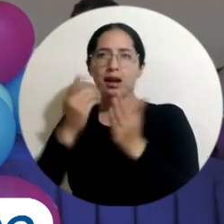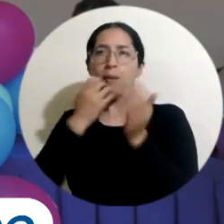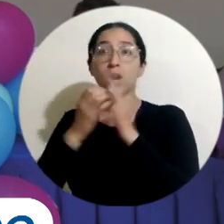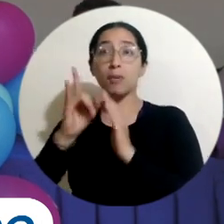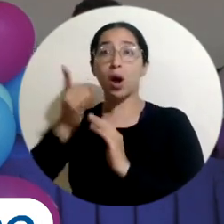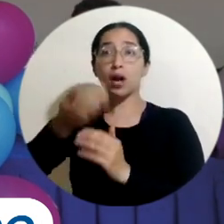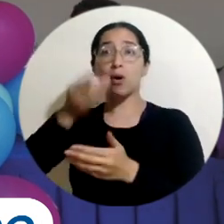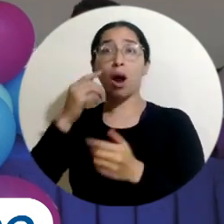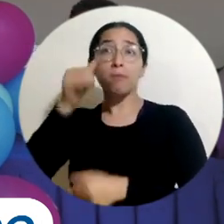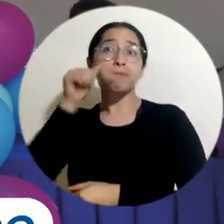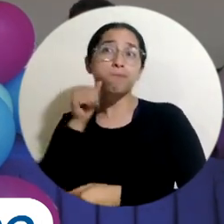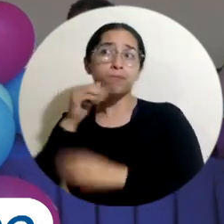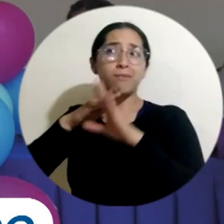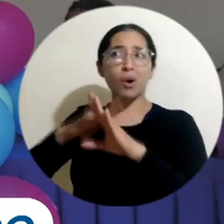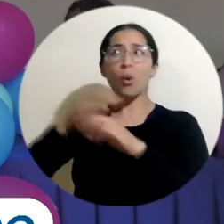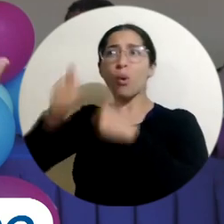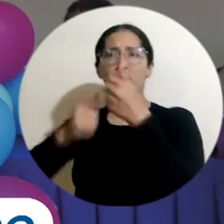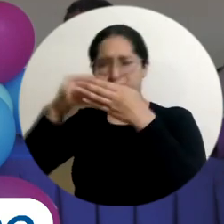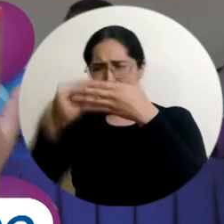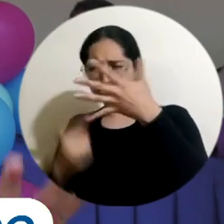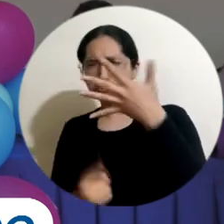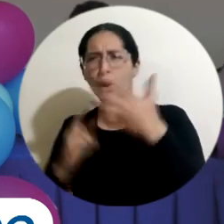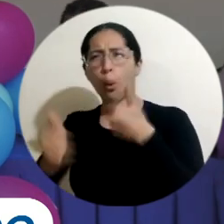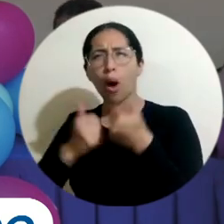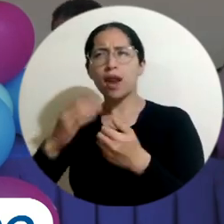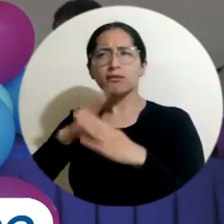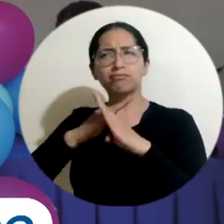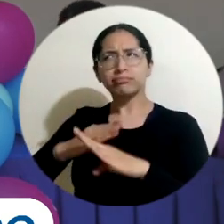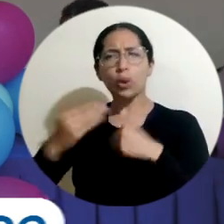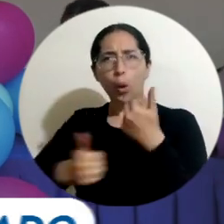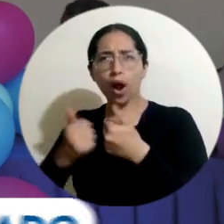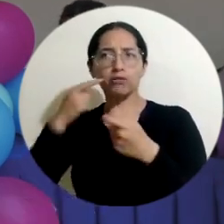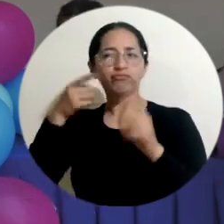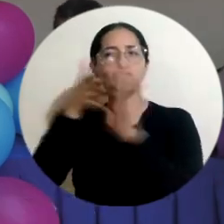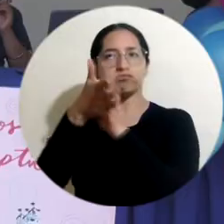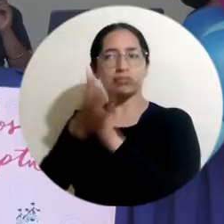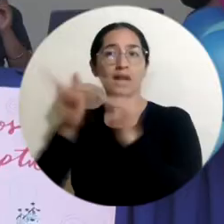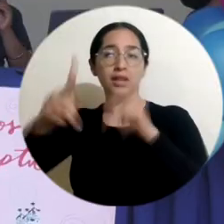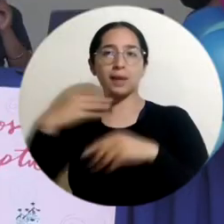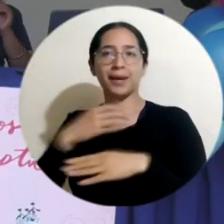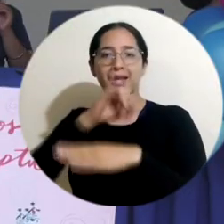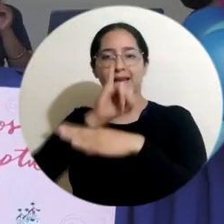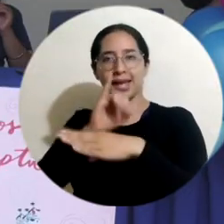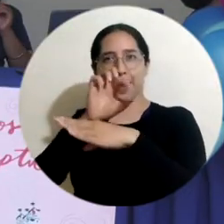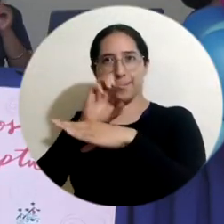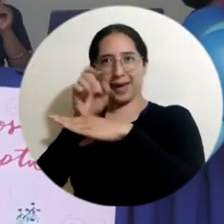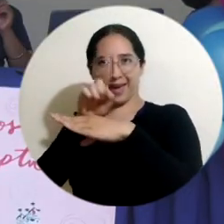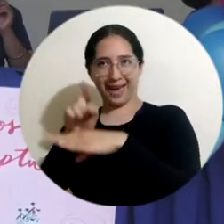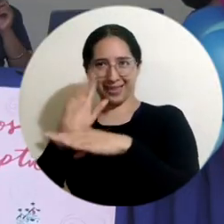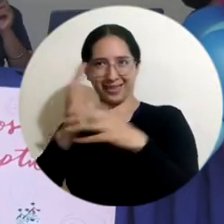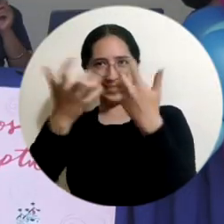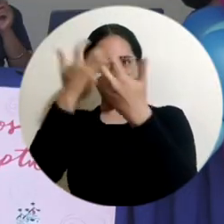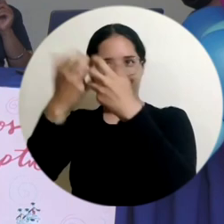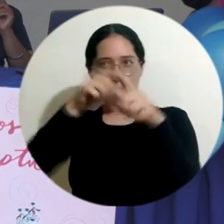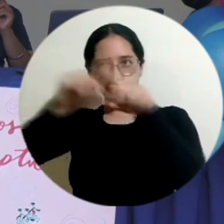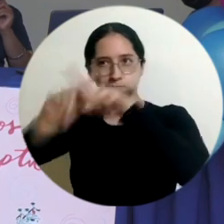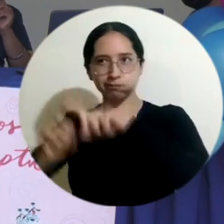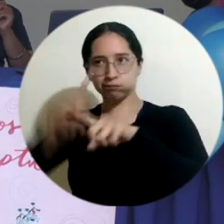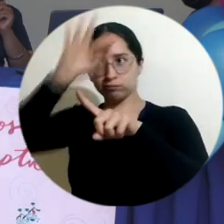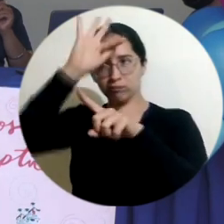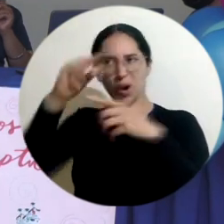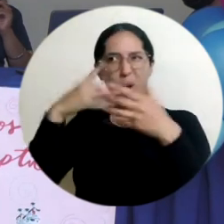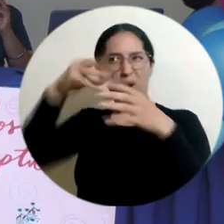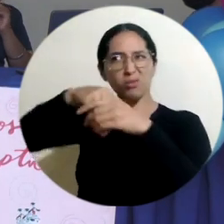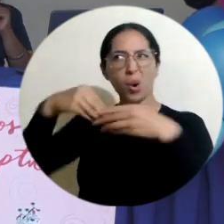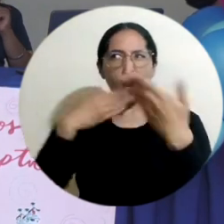anticonceptivos que existe y también sobre las prevenciones que tienen en las ITS. Esto más que todo es rutinario para hacer